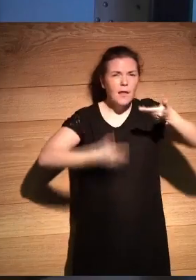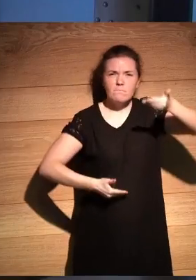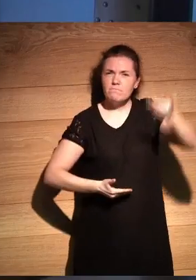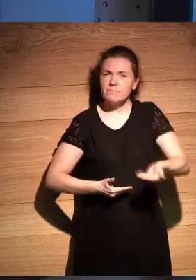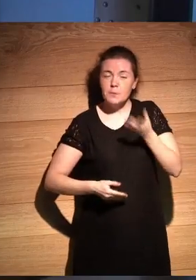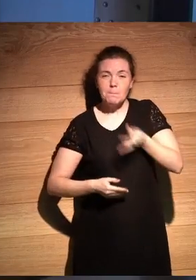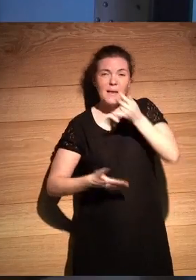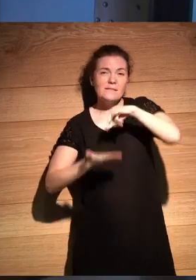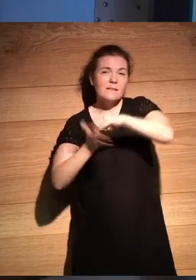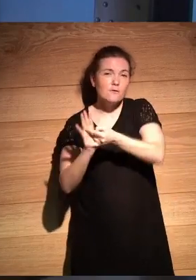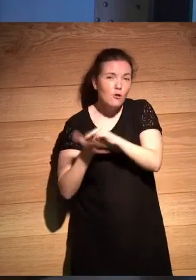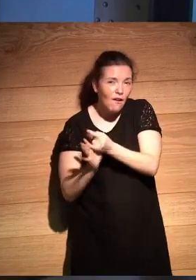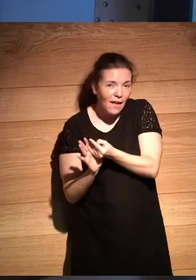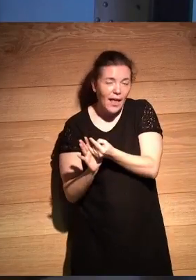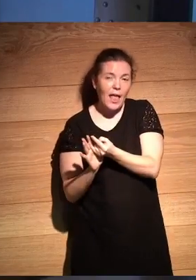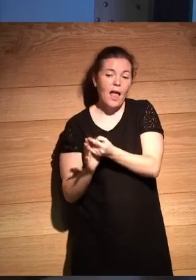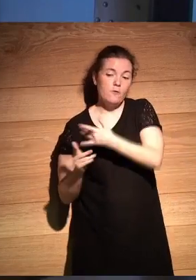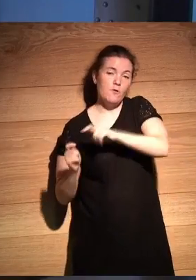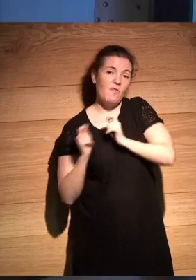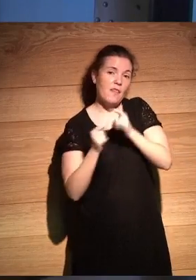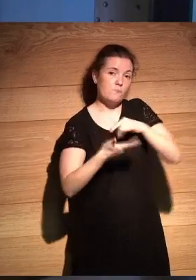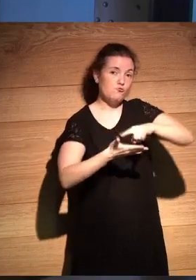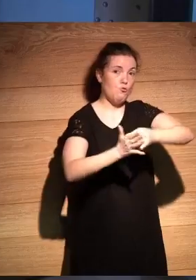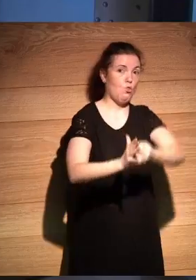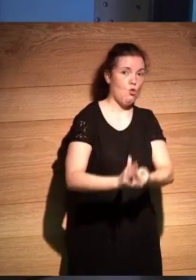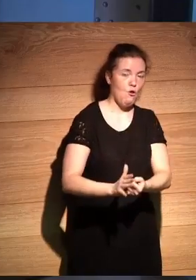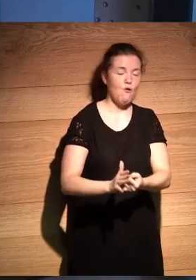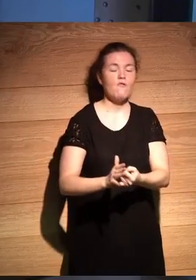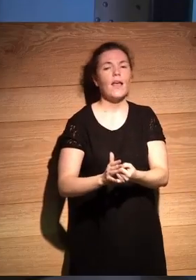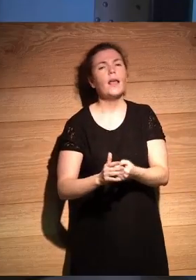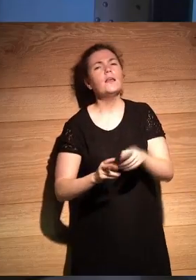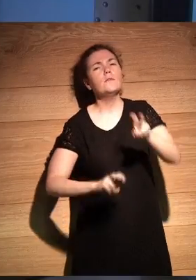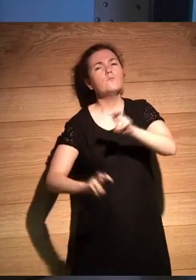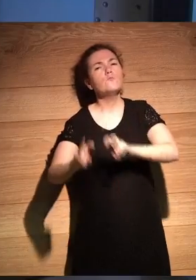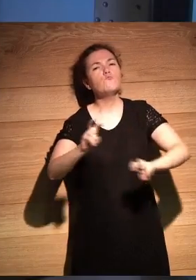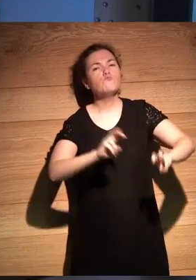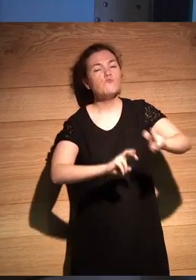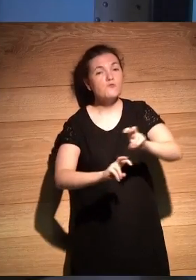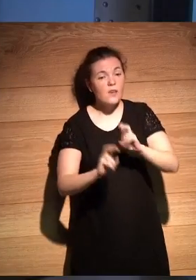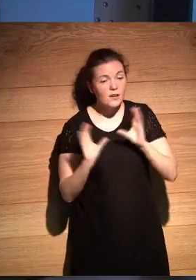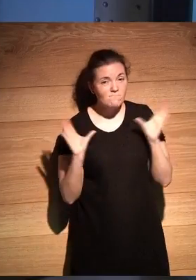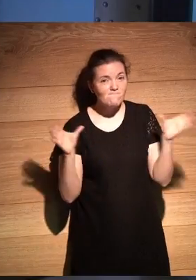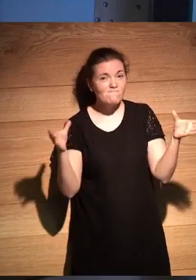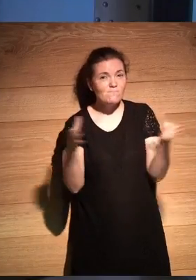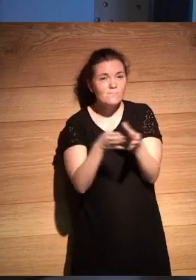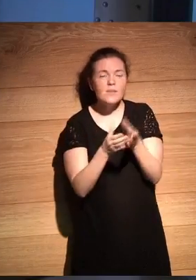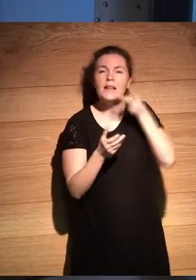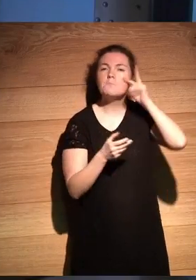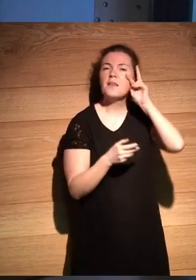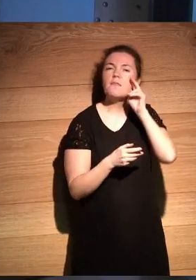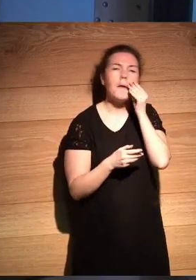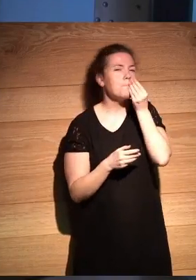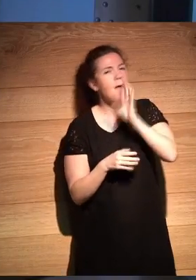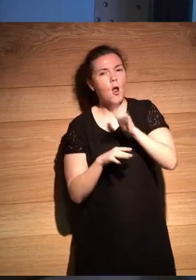tecnología que hemos tenido que aportar como solución y sobre todo buscar entre las dos partes pues la mejor experiencia de usuario